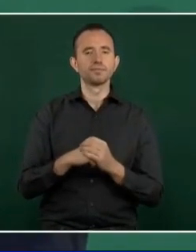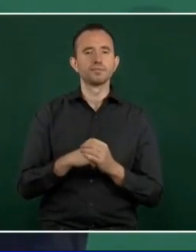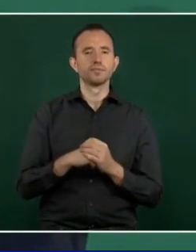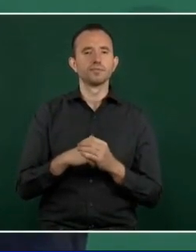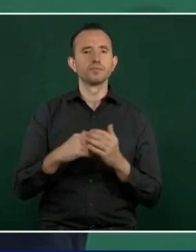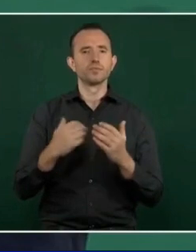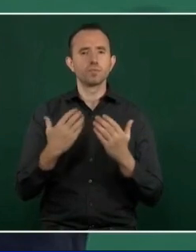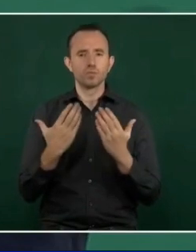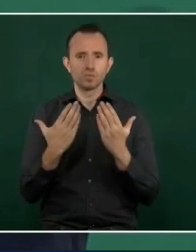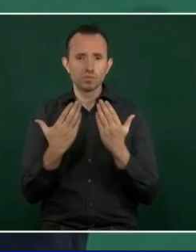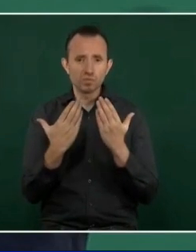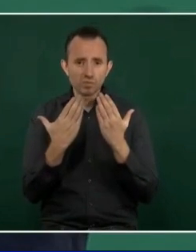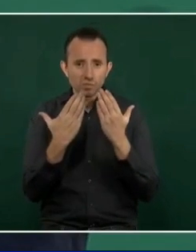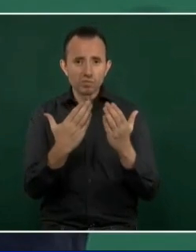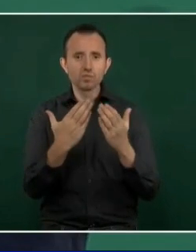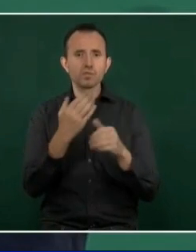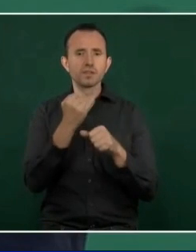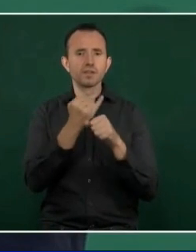información